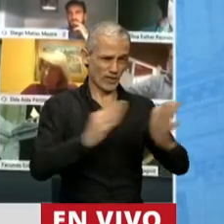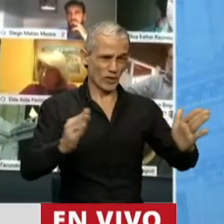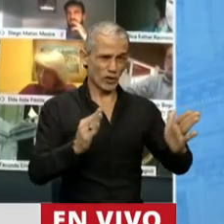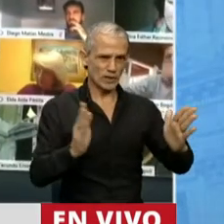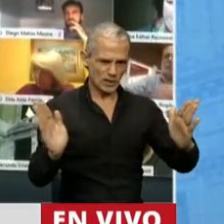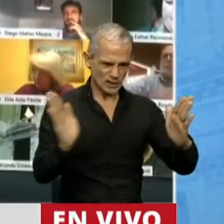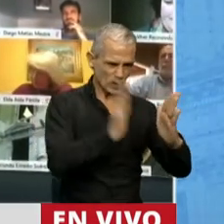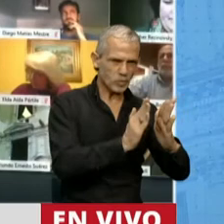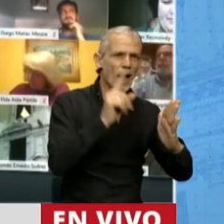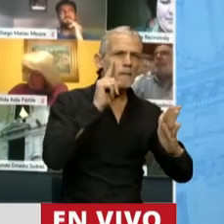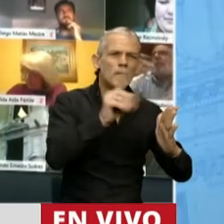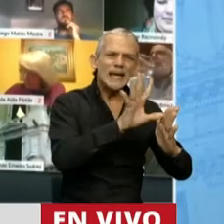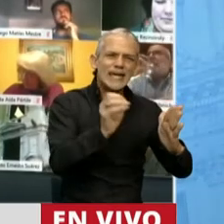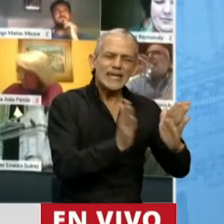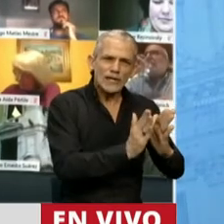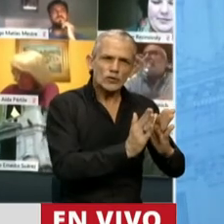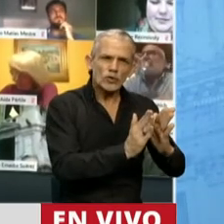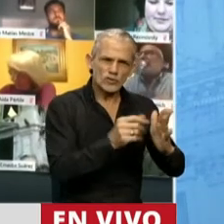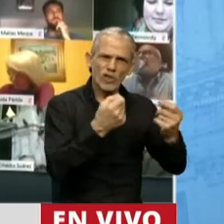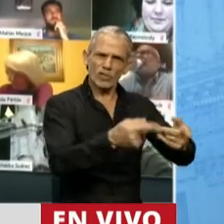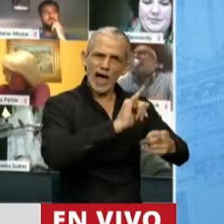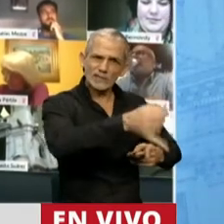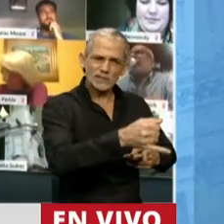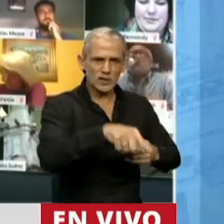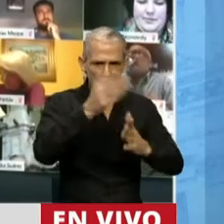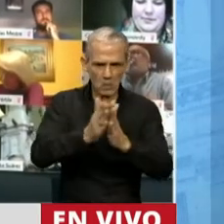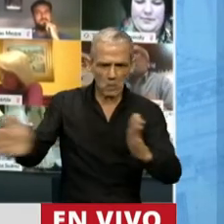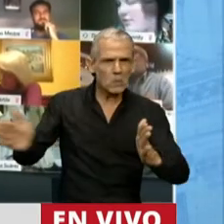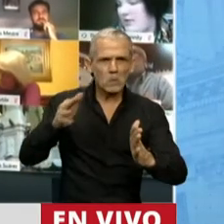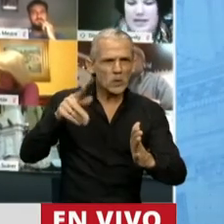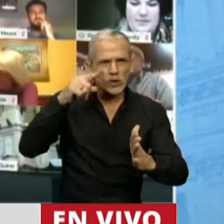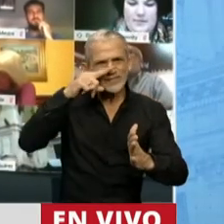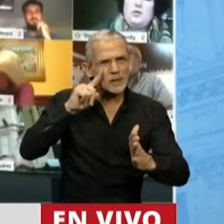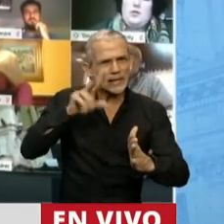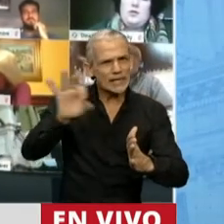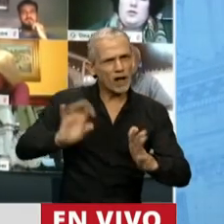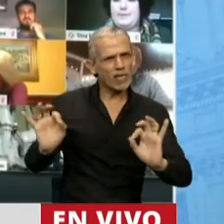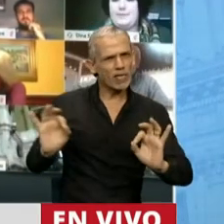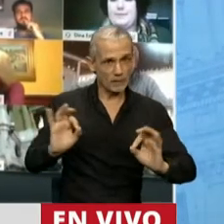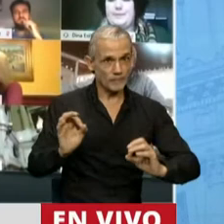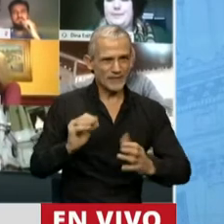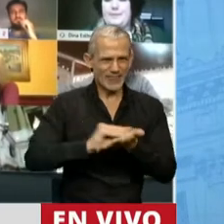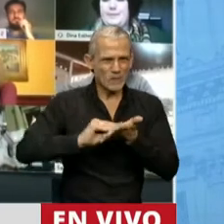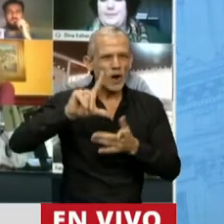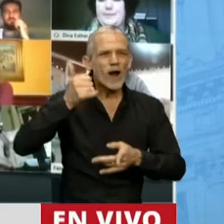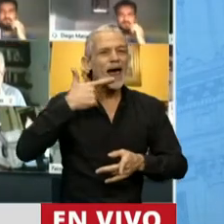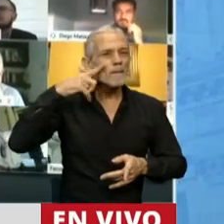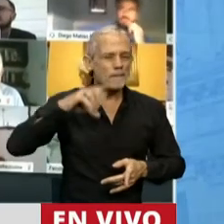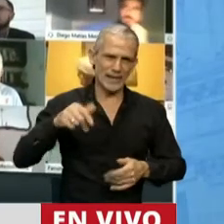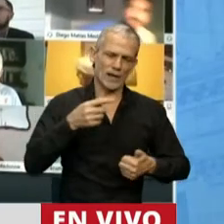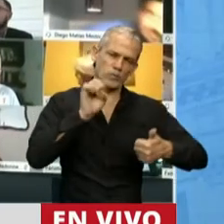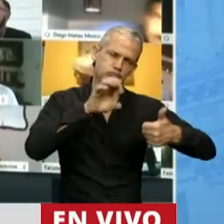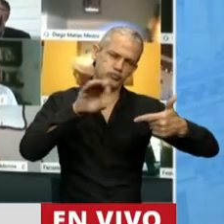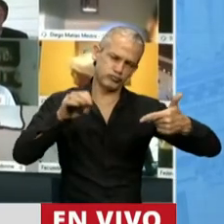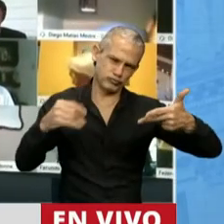a 1.500 se le va a dar este privilegio. El diputado de la espina ha hecho nombres de quienes serían los beneficiarios.